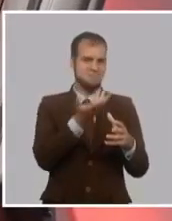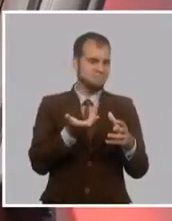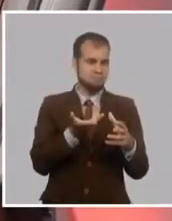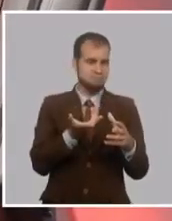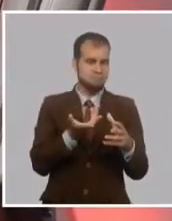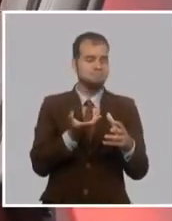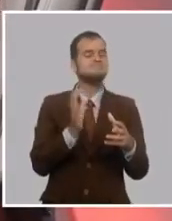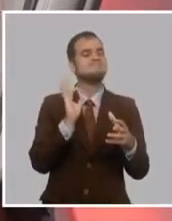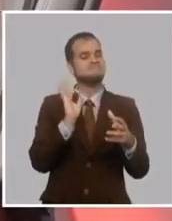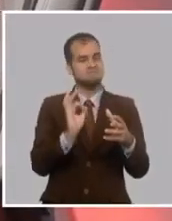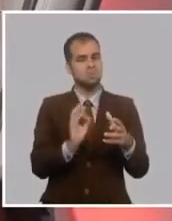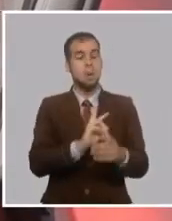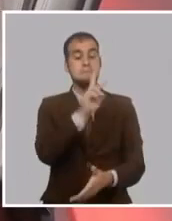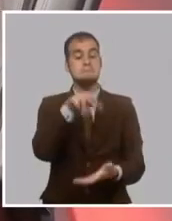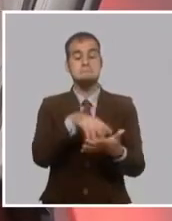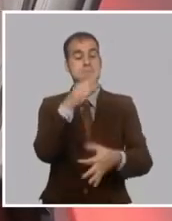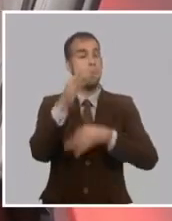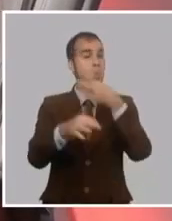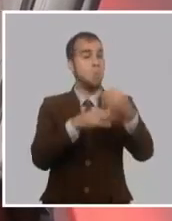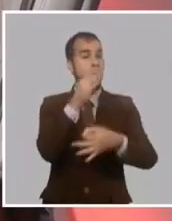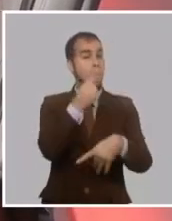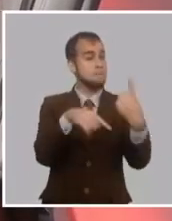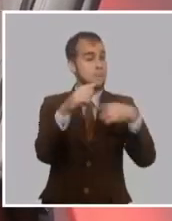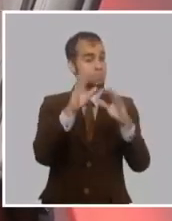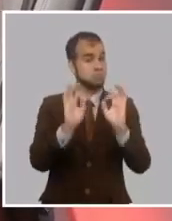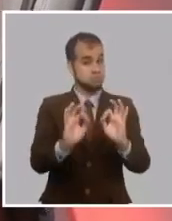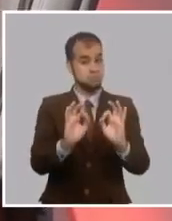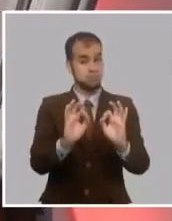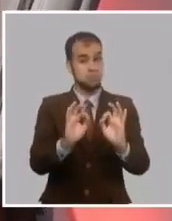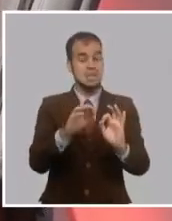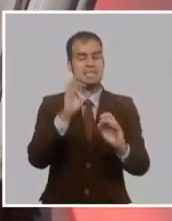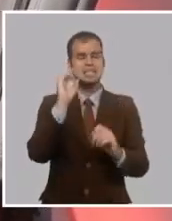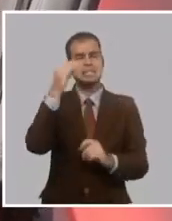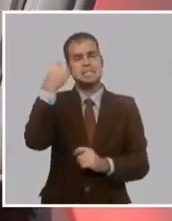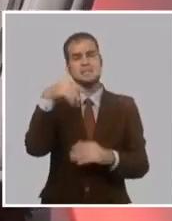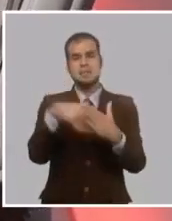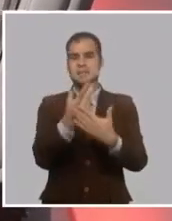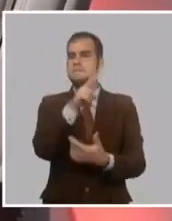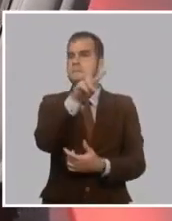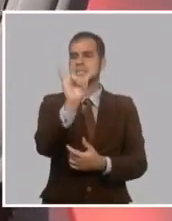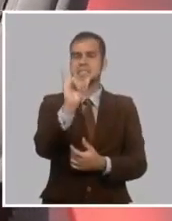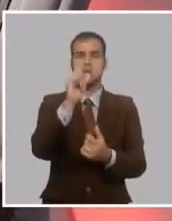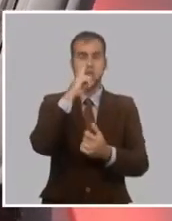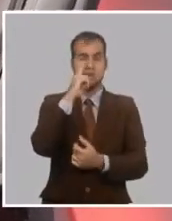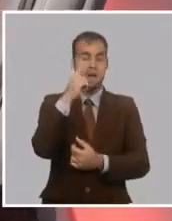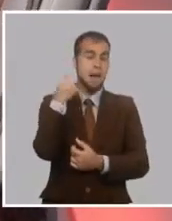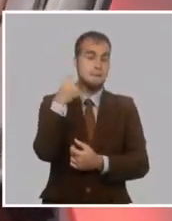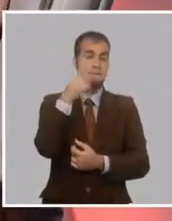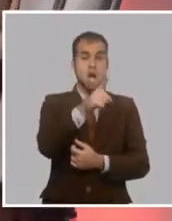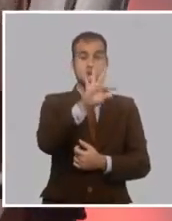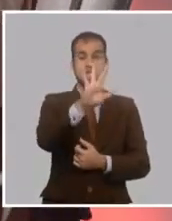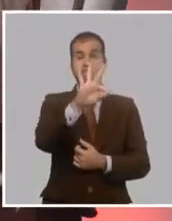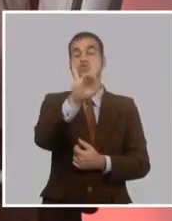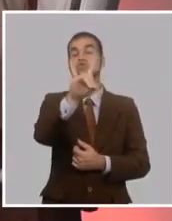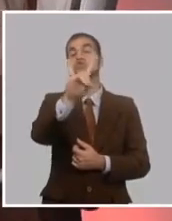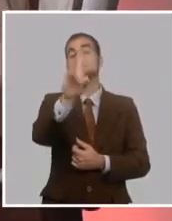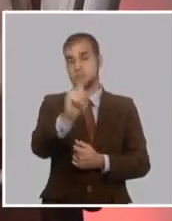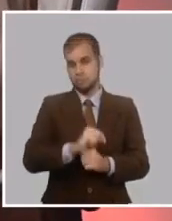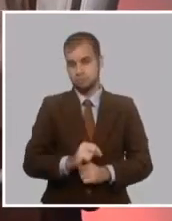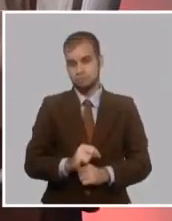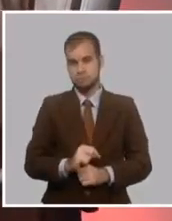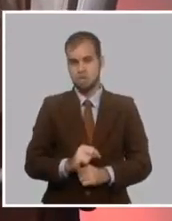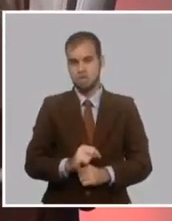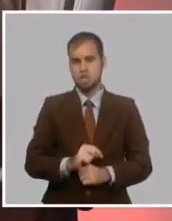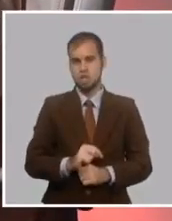a un discurso fundamental para la unidad de Martí, que es el del 26 de noviembre de 1891, en Tampa, cuando está